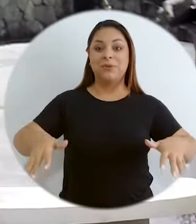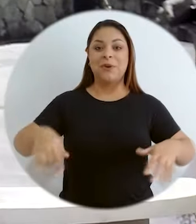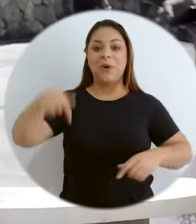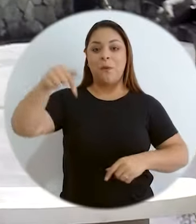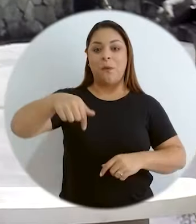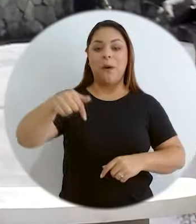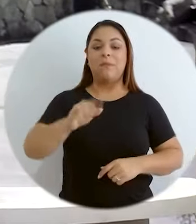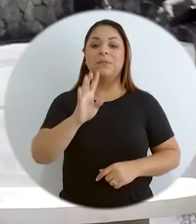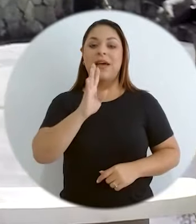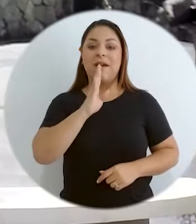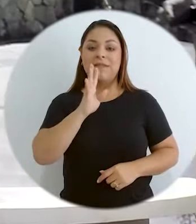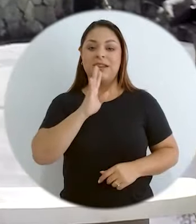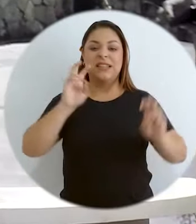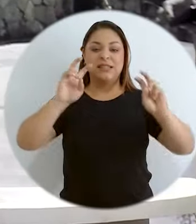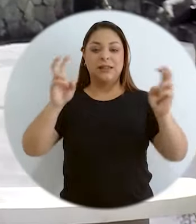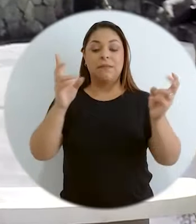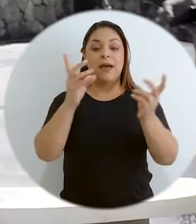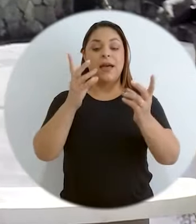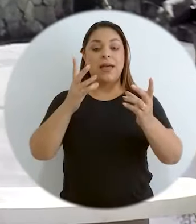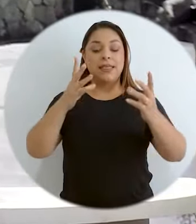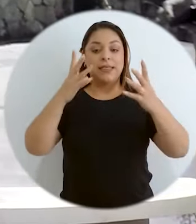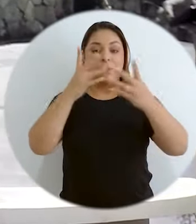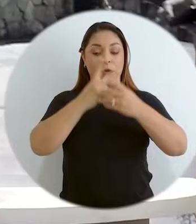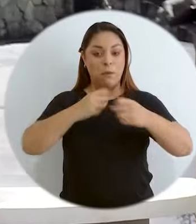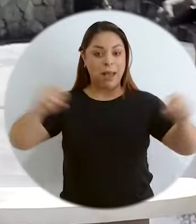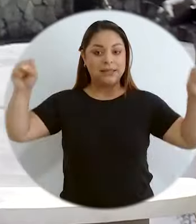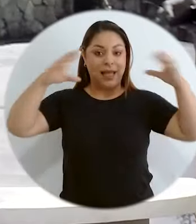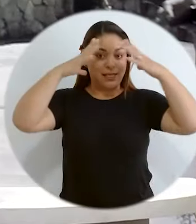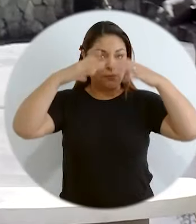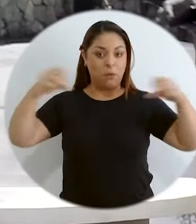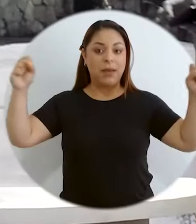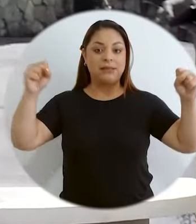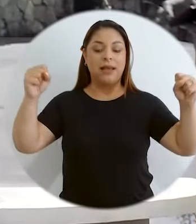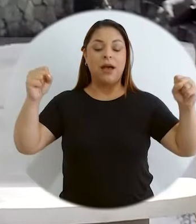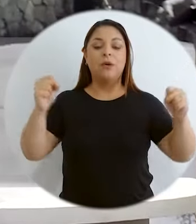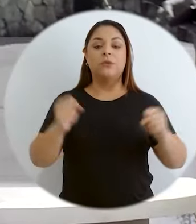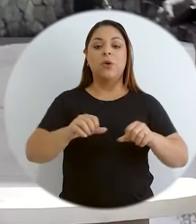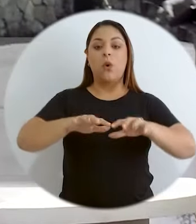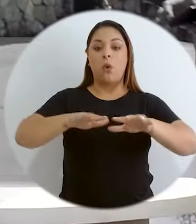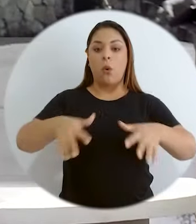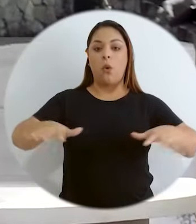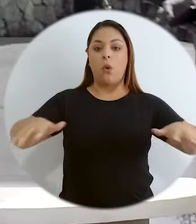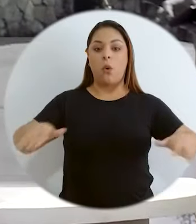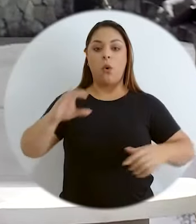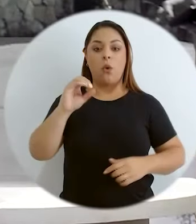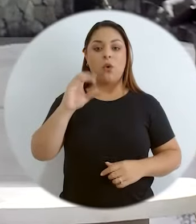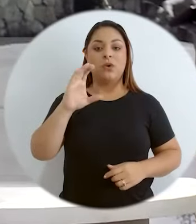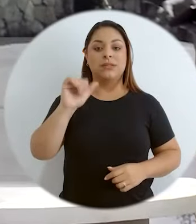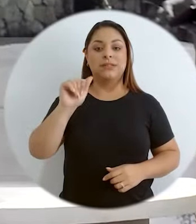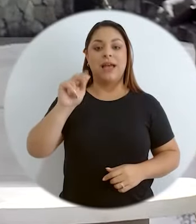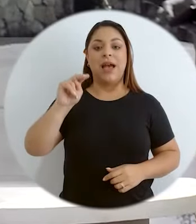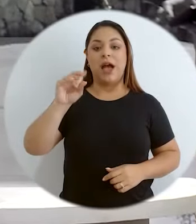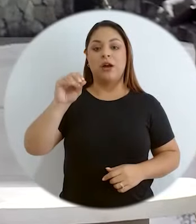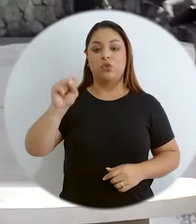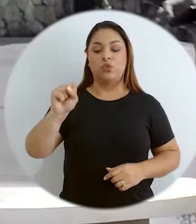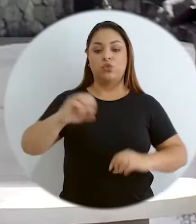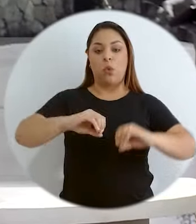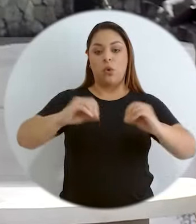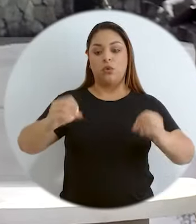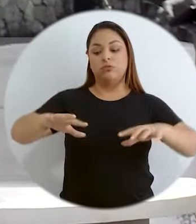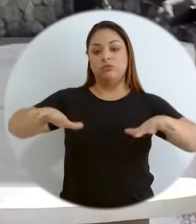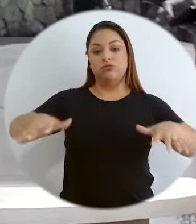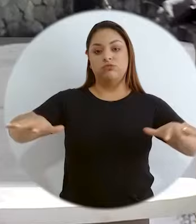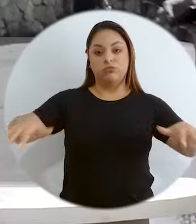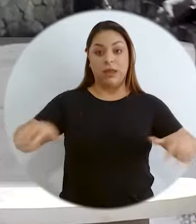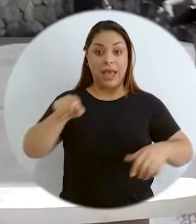diplomacia de los océanos en el marco de una situación que se está viviendo en Costa Rica y en muchas partes